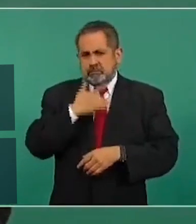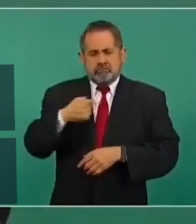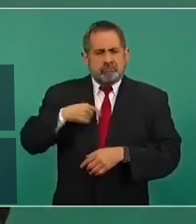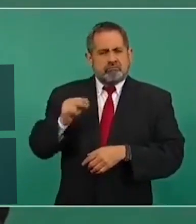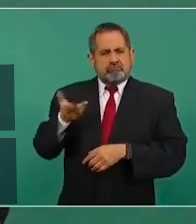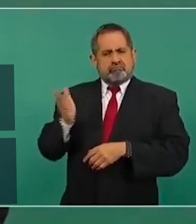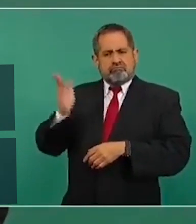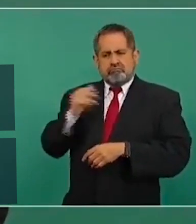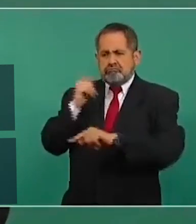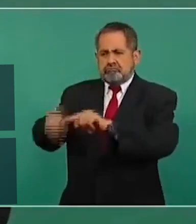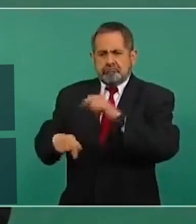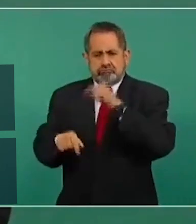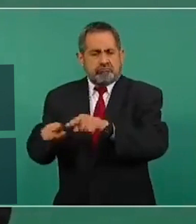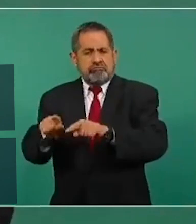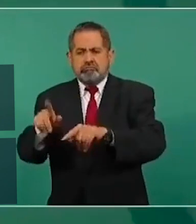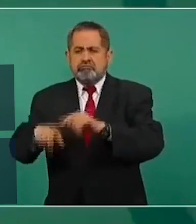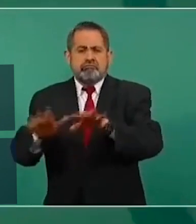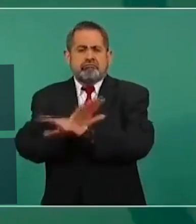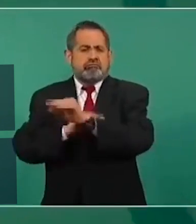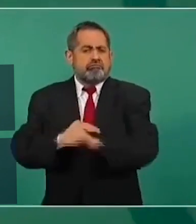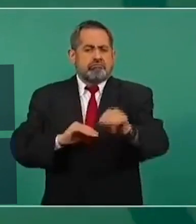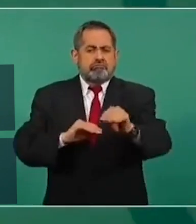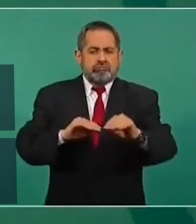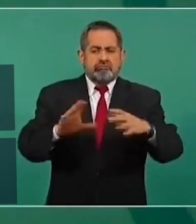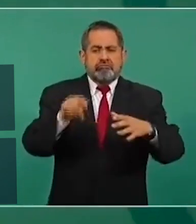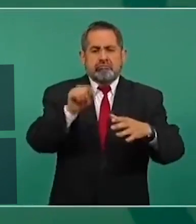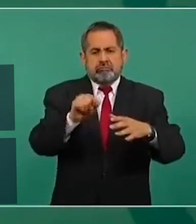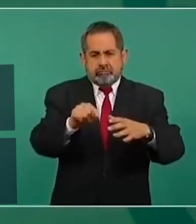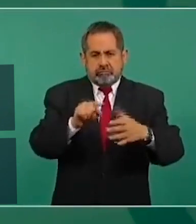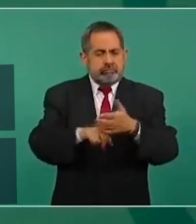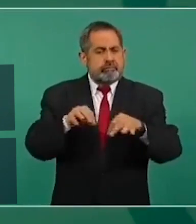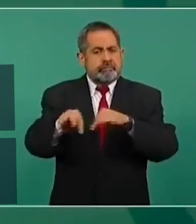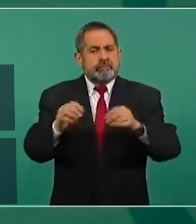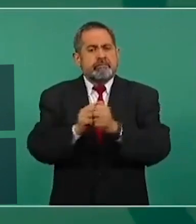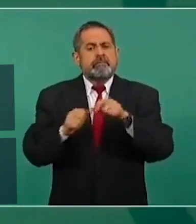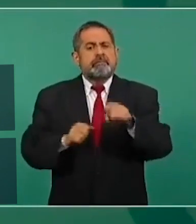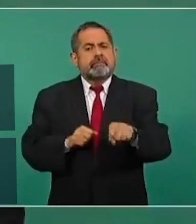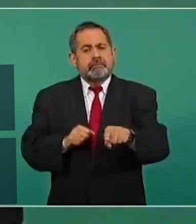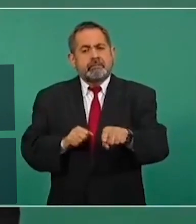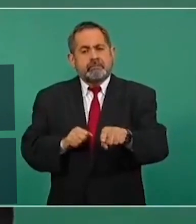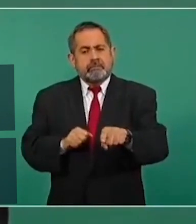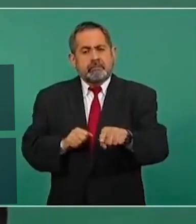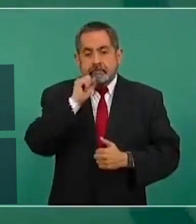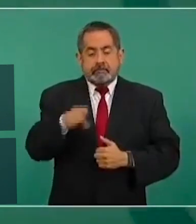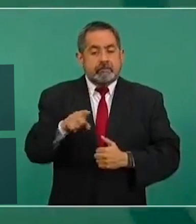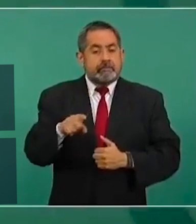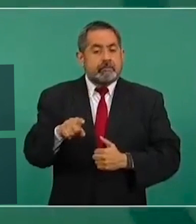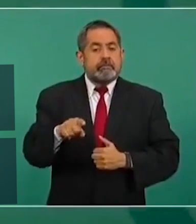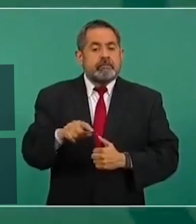le quité el cargo. Se había ido a trabajar al partido.